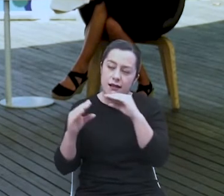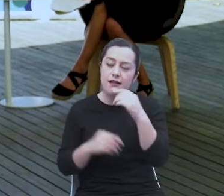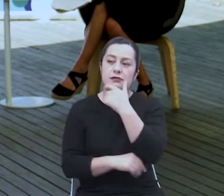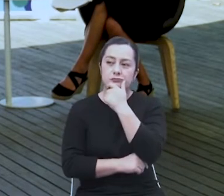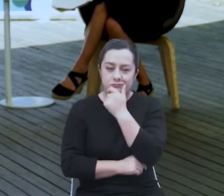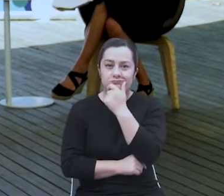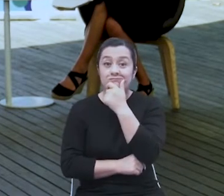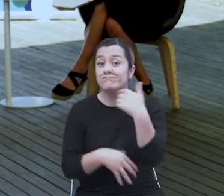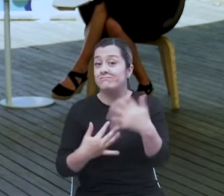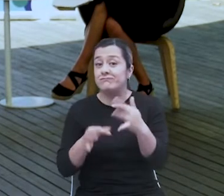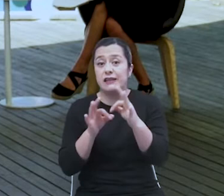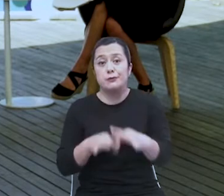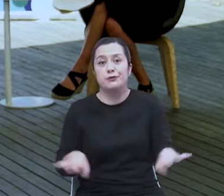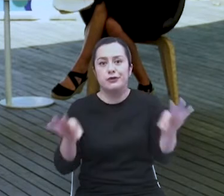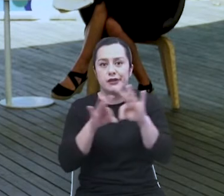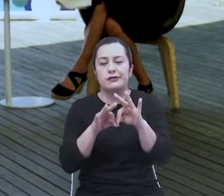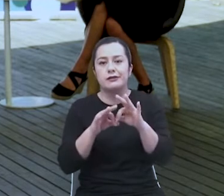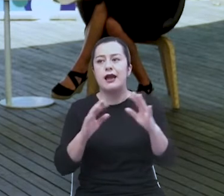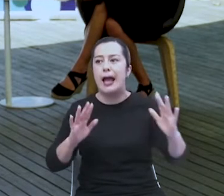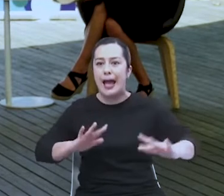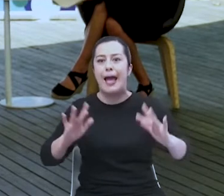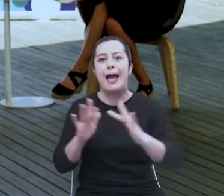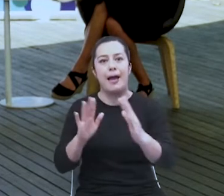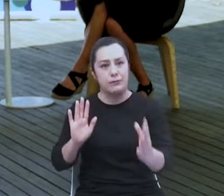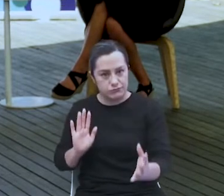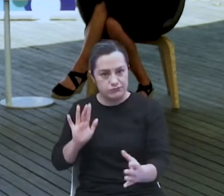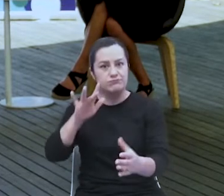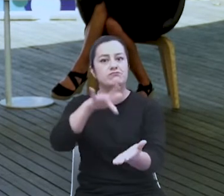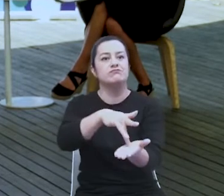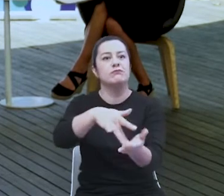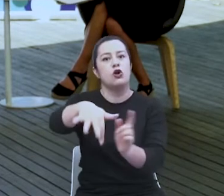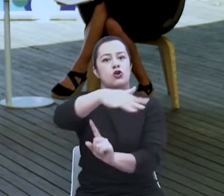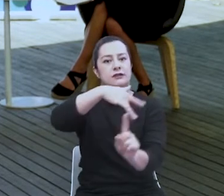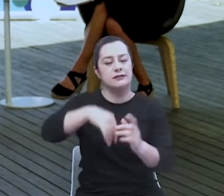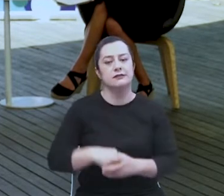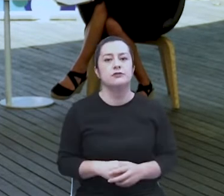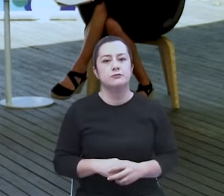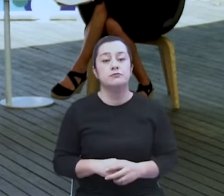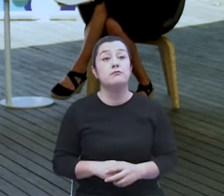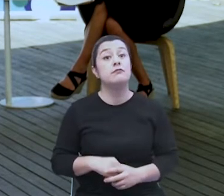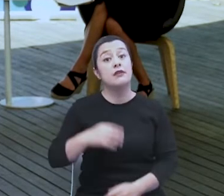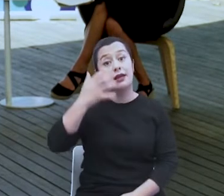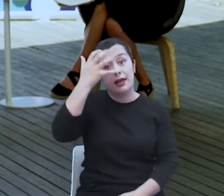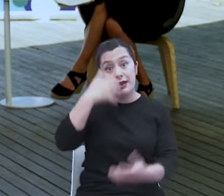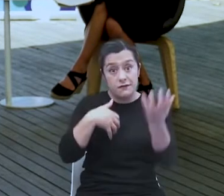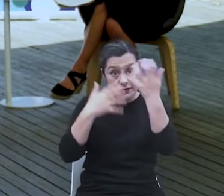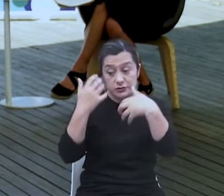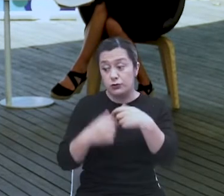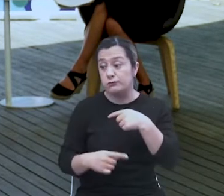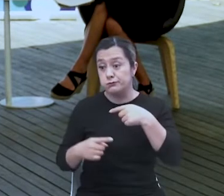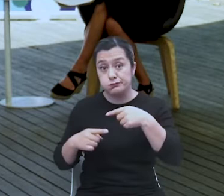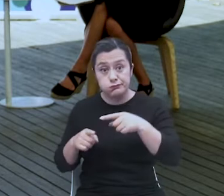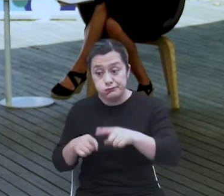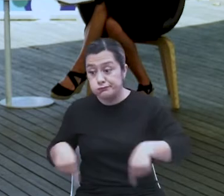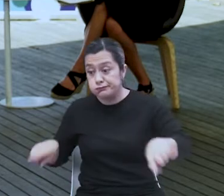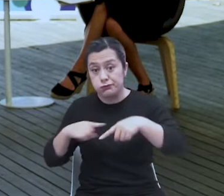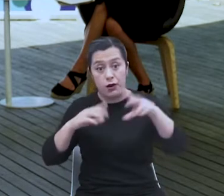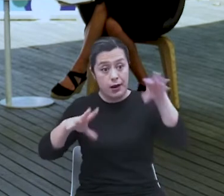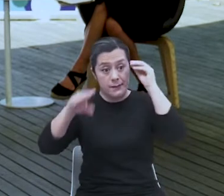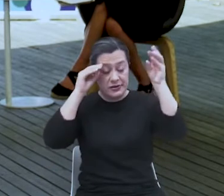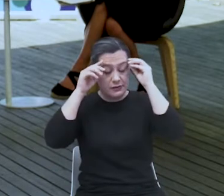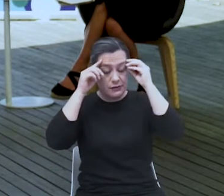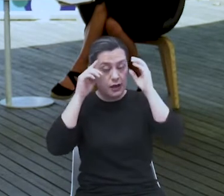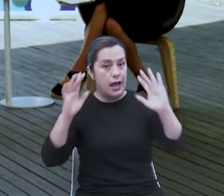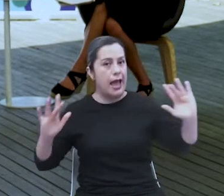importante ponerlo en un contexto. Yo creo que la evaluación también, y los aprendizajes, tienen que ir en un